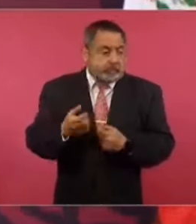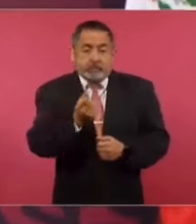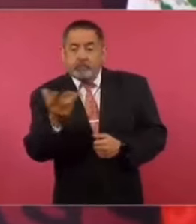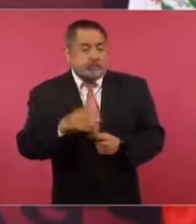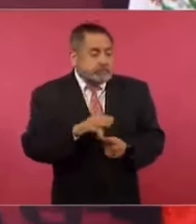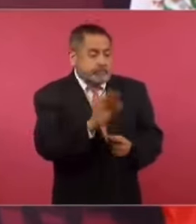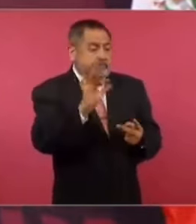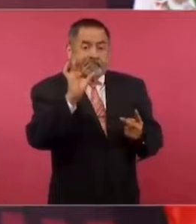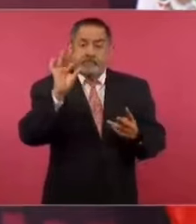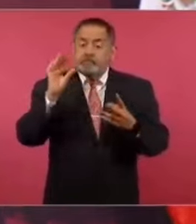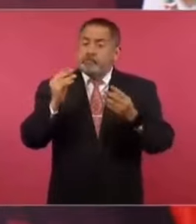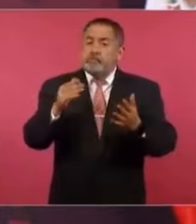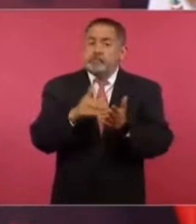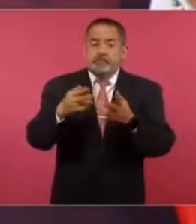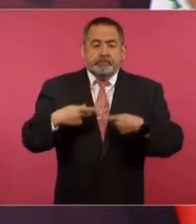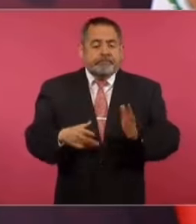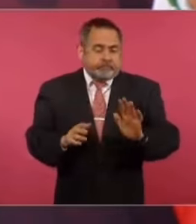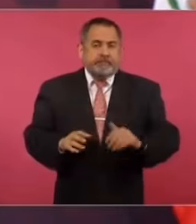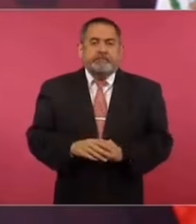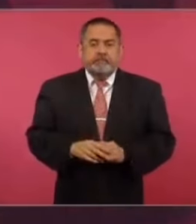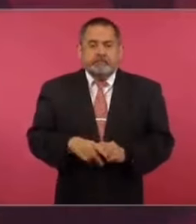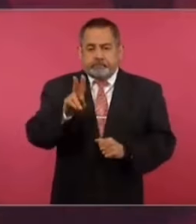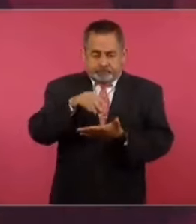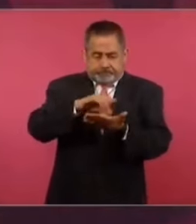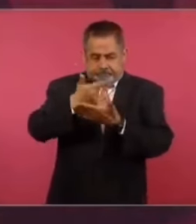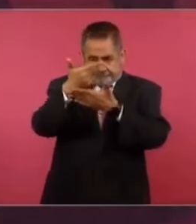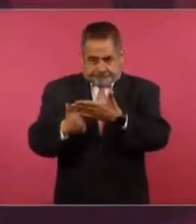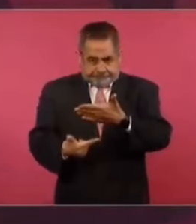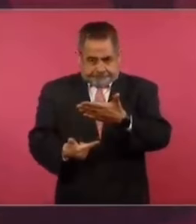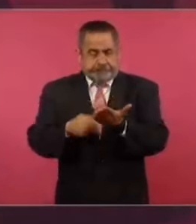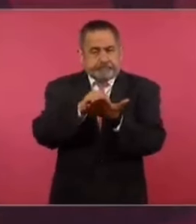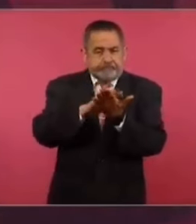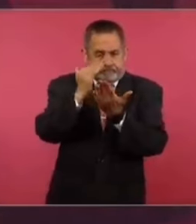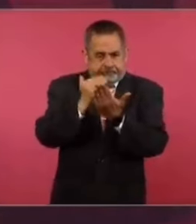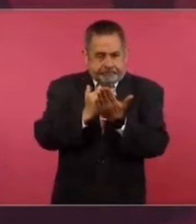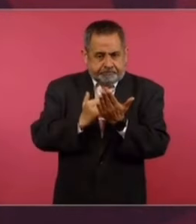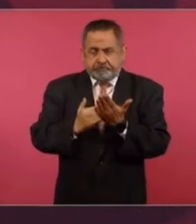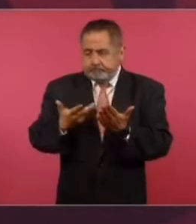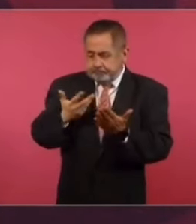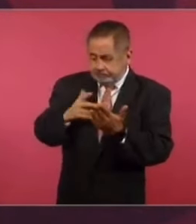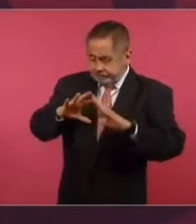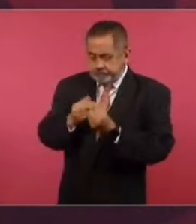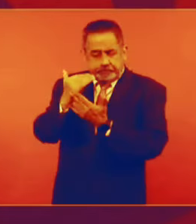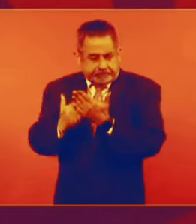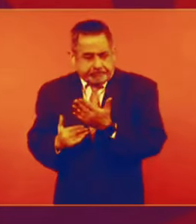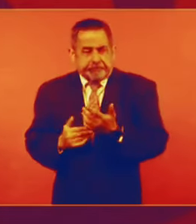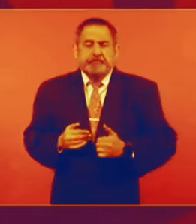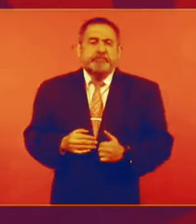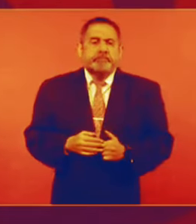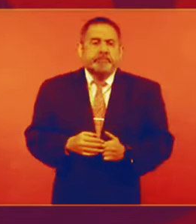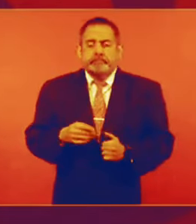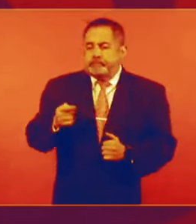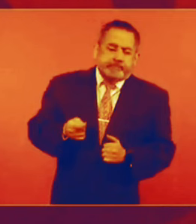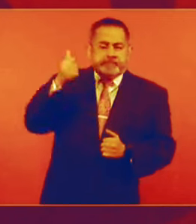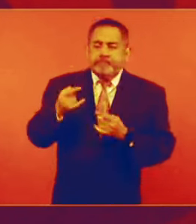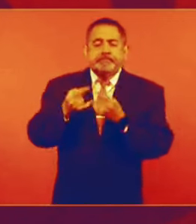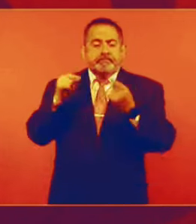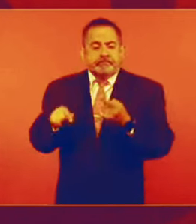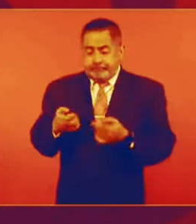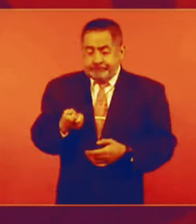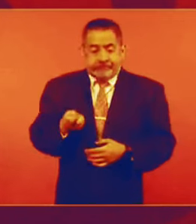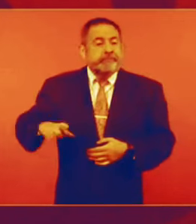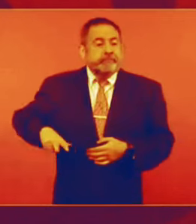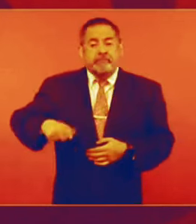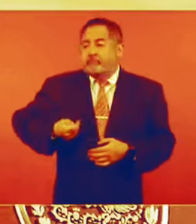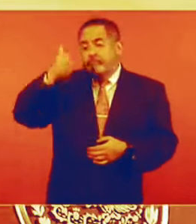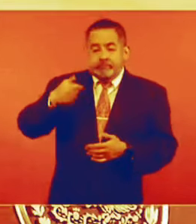se han encontrado a miles de personas, pero el registro se tiende. Por primera vez es en este